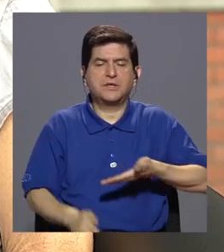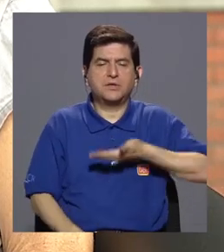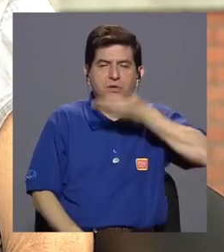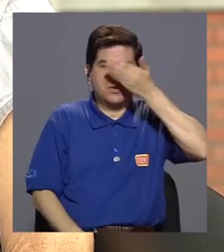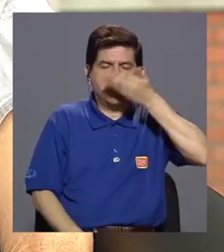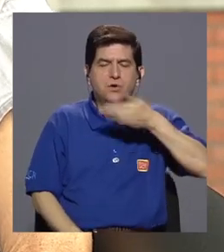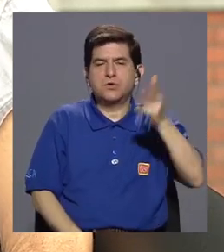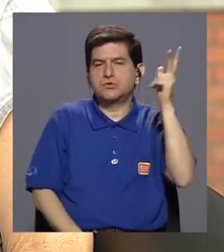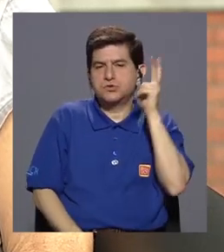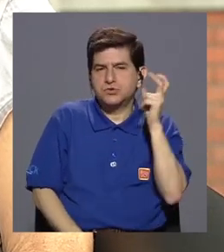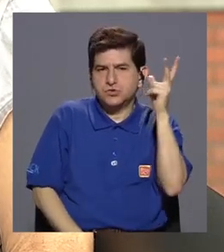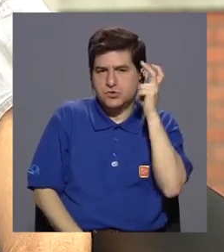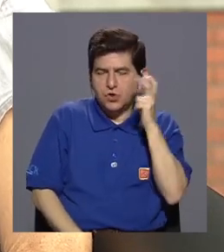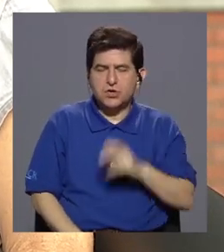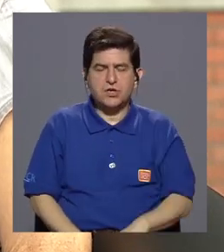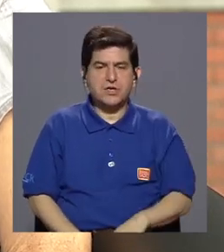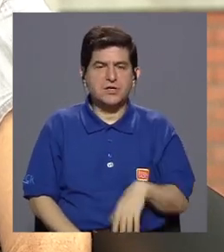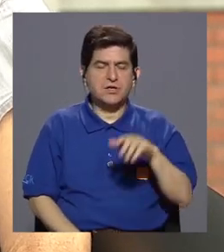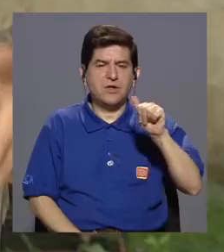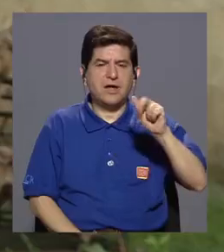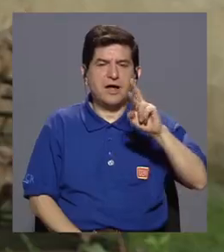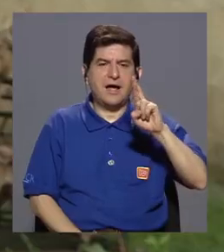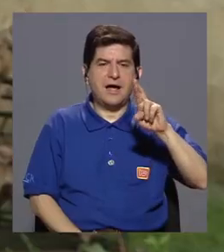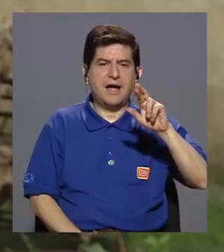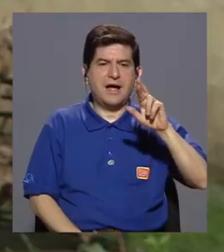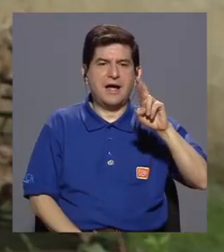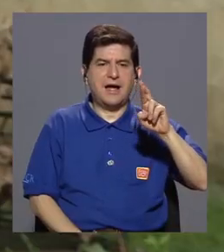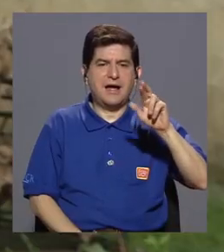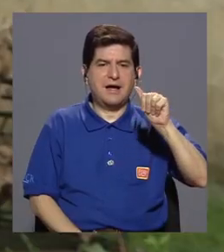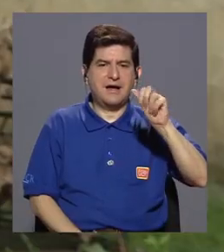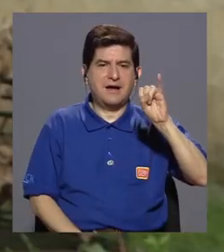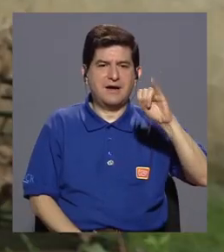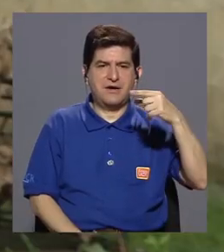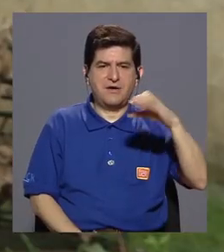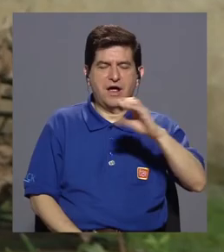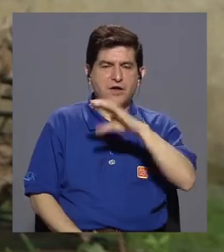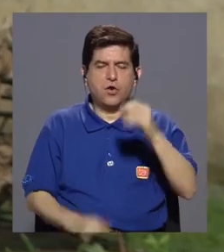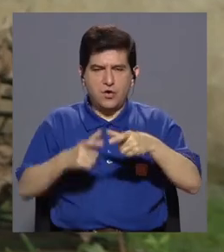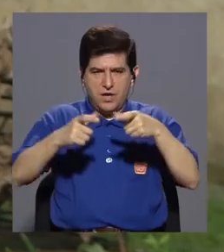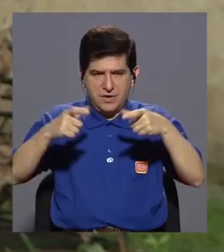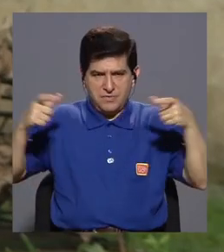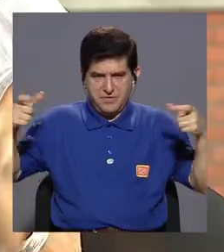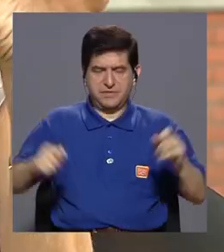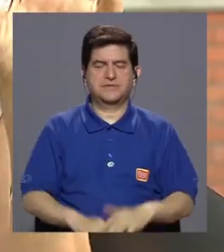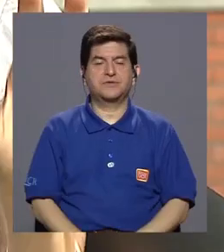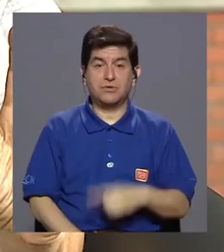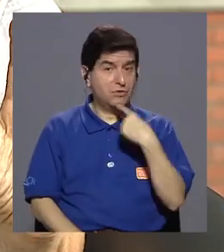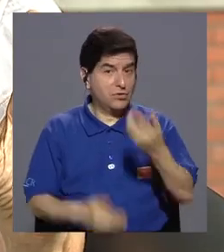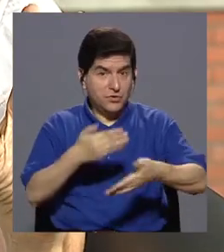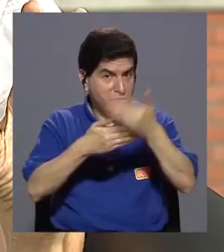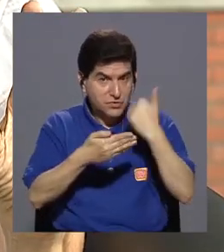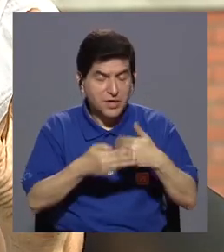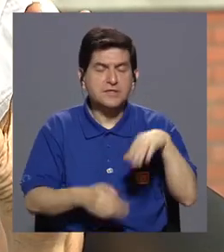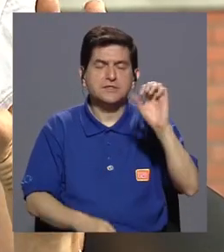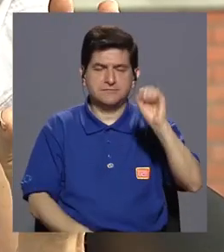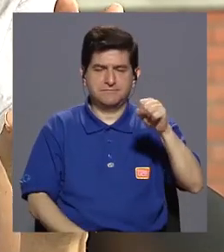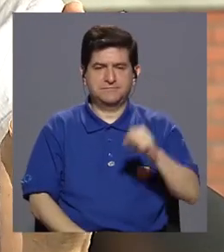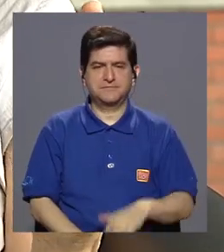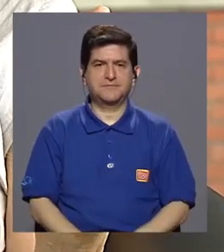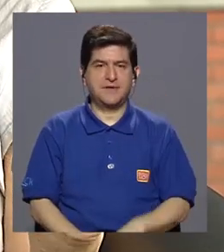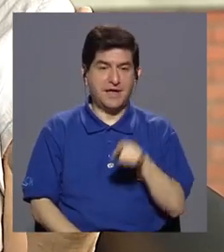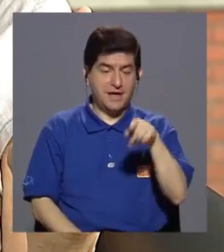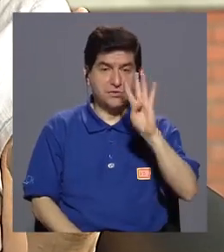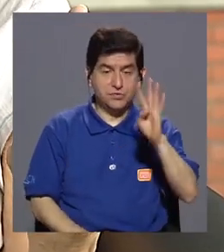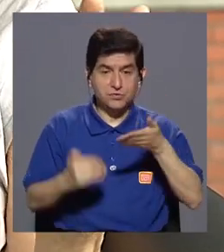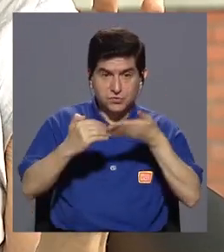sonido, arraigo y vibración. No, no los habíamos mencionado. No los habíamos mencionado. Esos cuatro elementos están